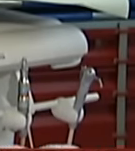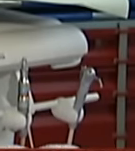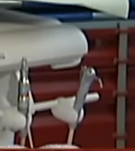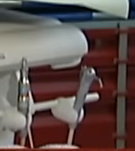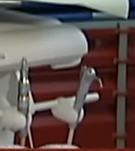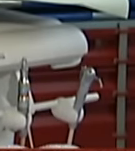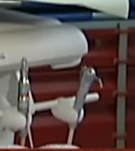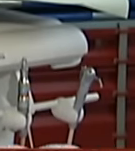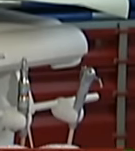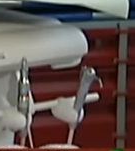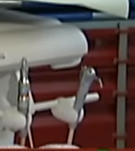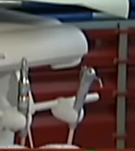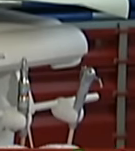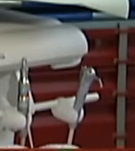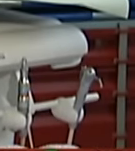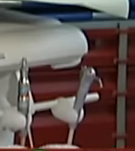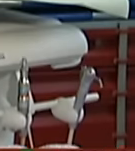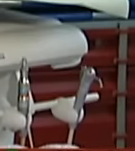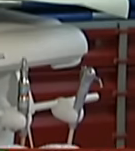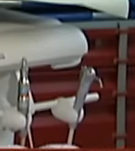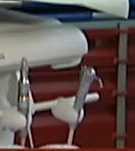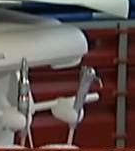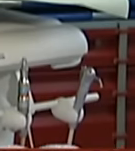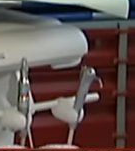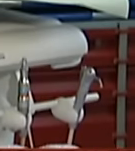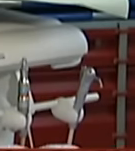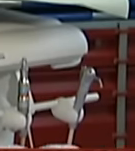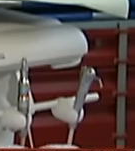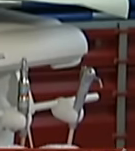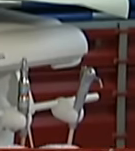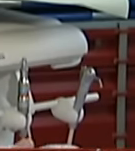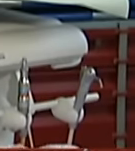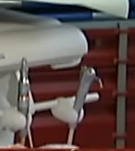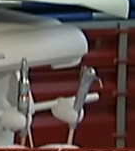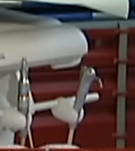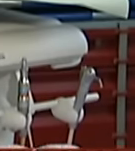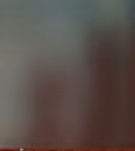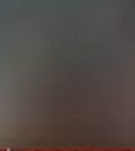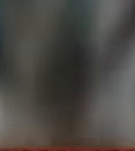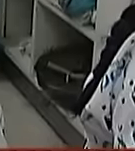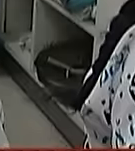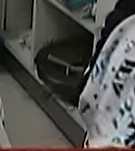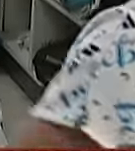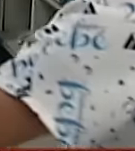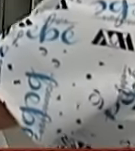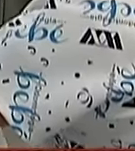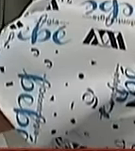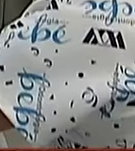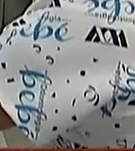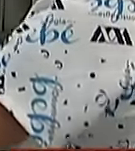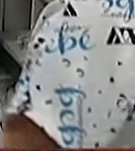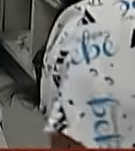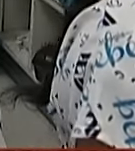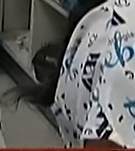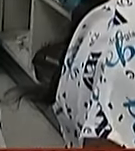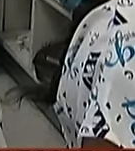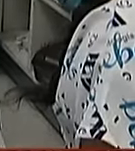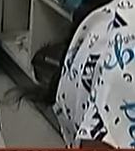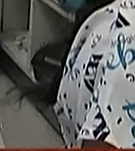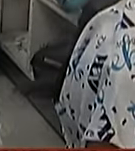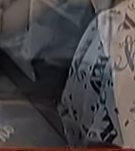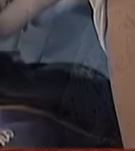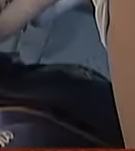se empezó a hacer en Brasil en los 80's y que tuvo mucho éxito disminuyendo la prevalencia de caries en los últimos años han